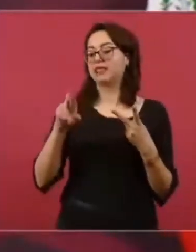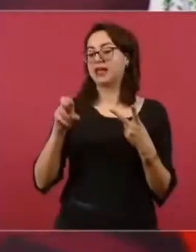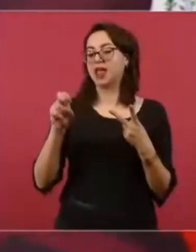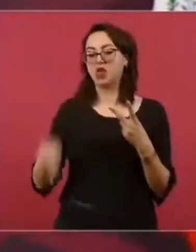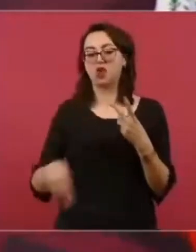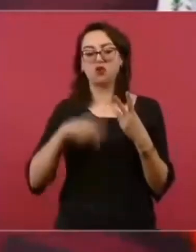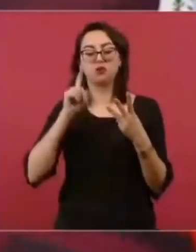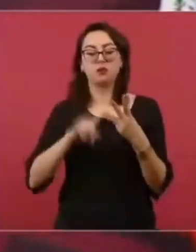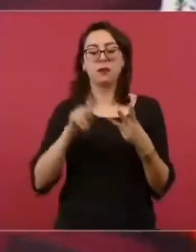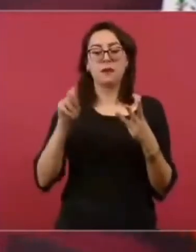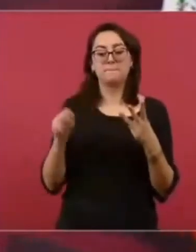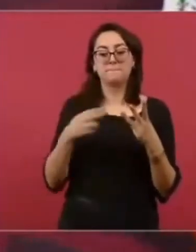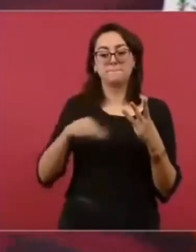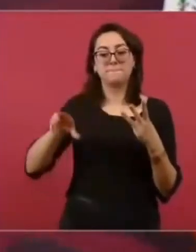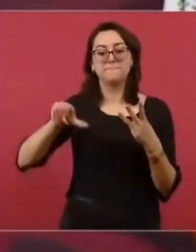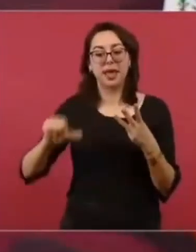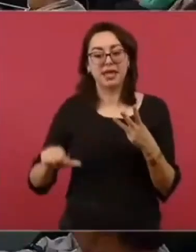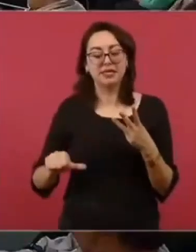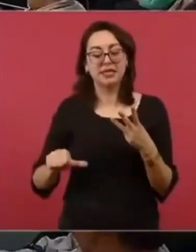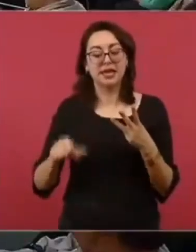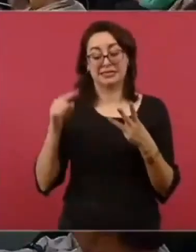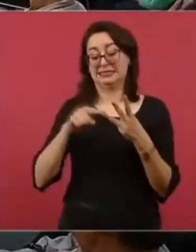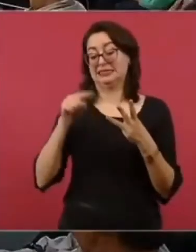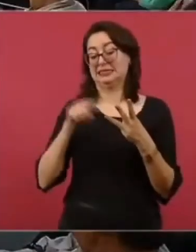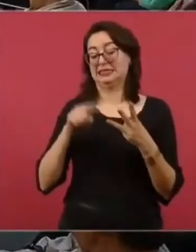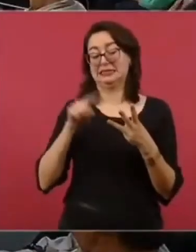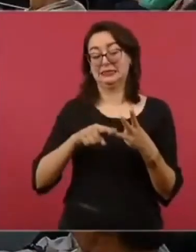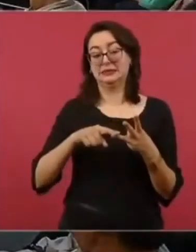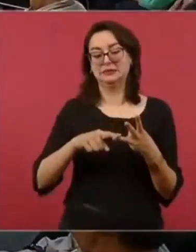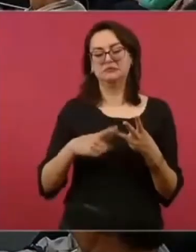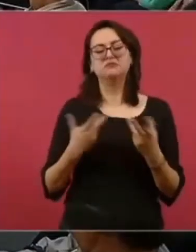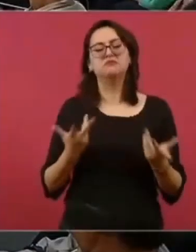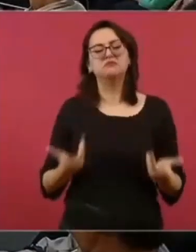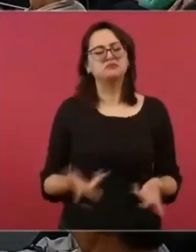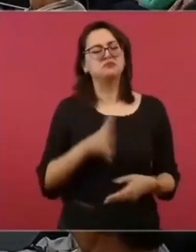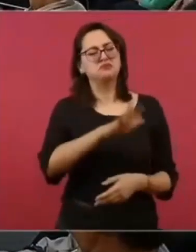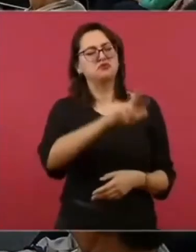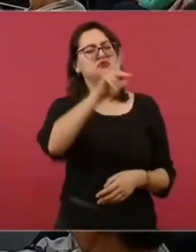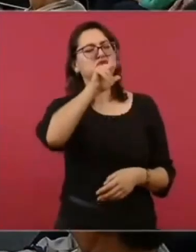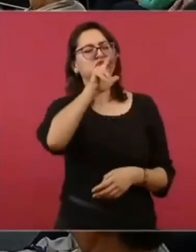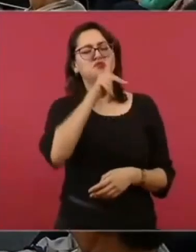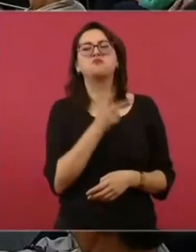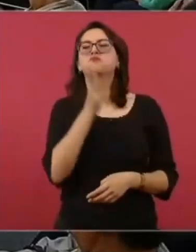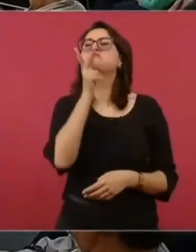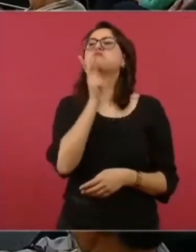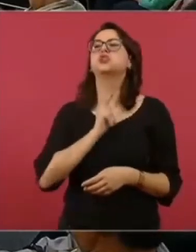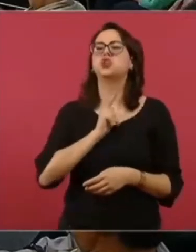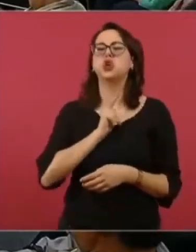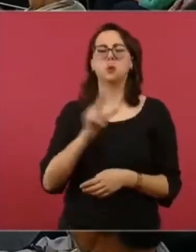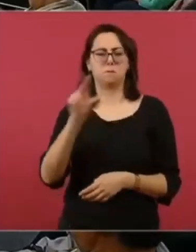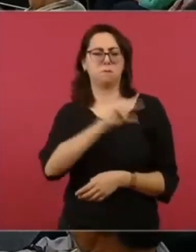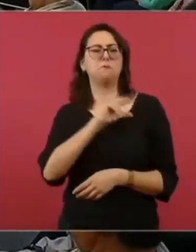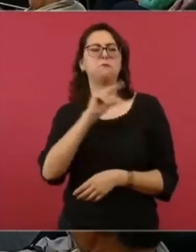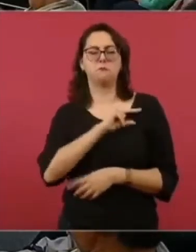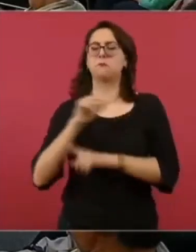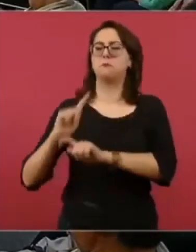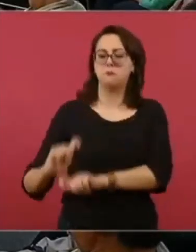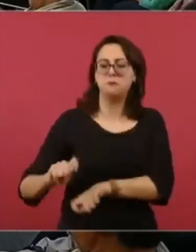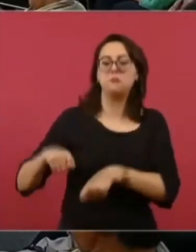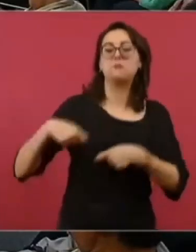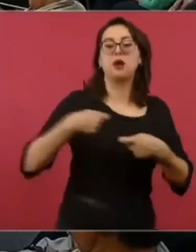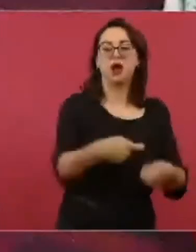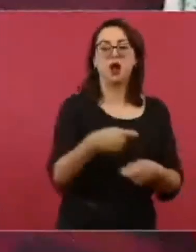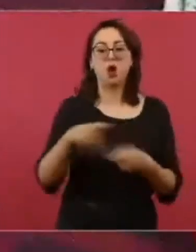y les ofrece que va a privatizar el petróleo, que es